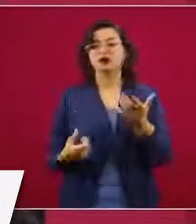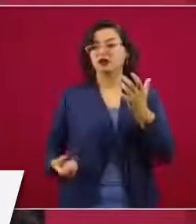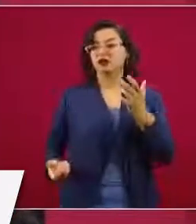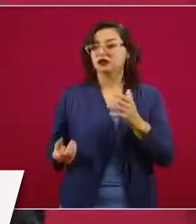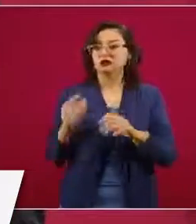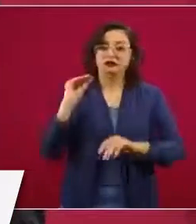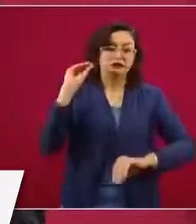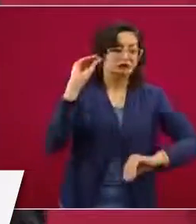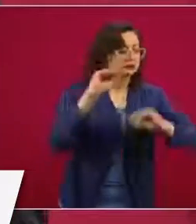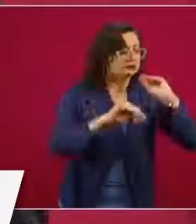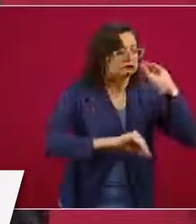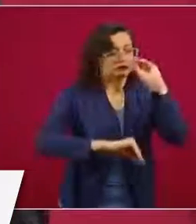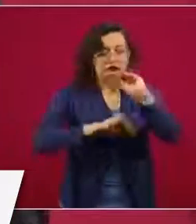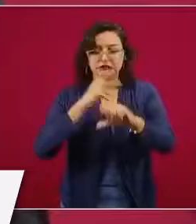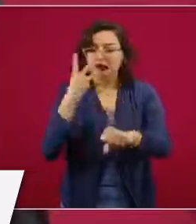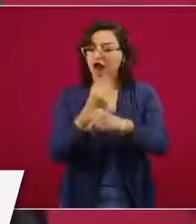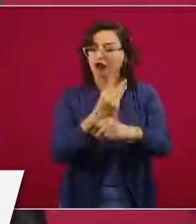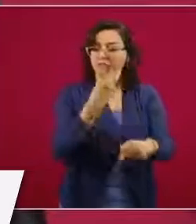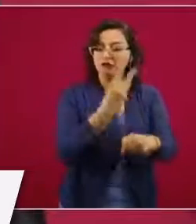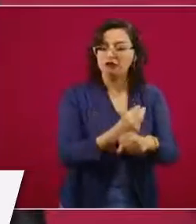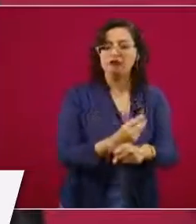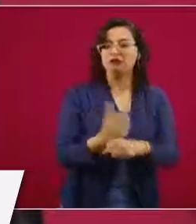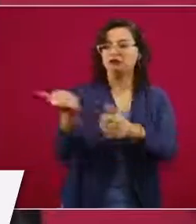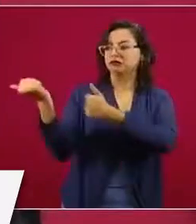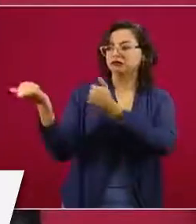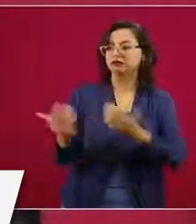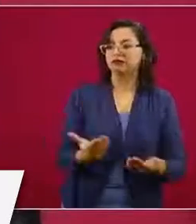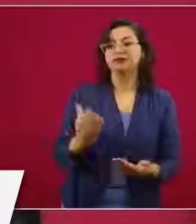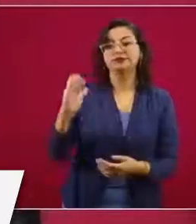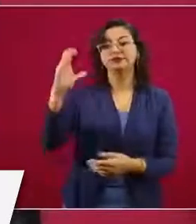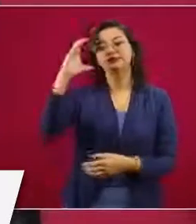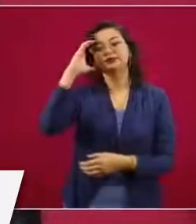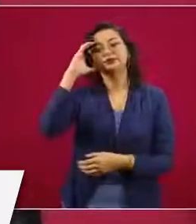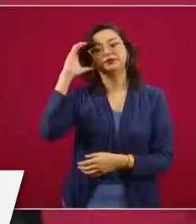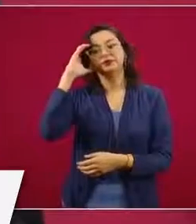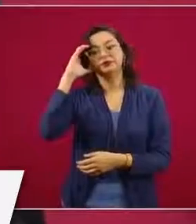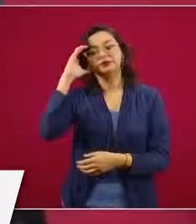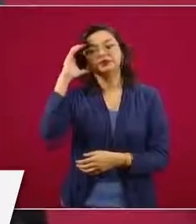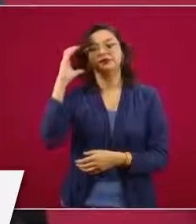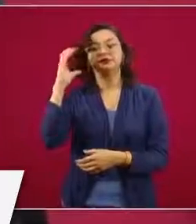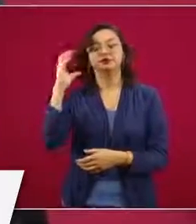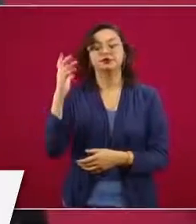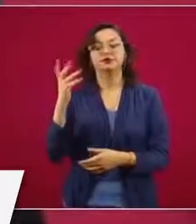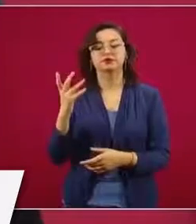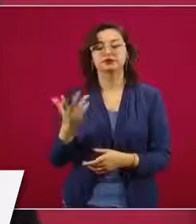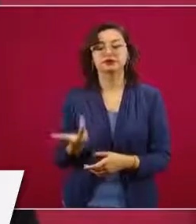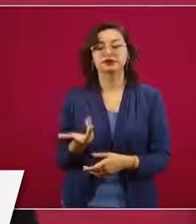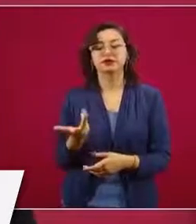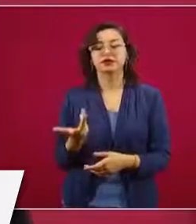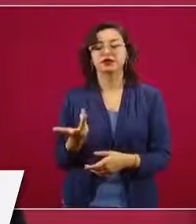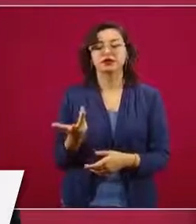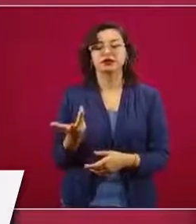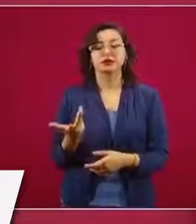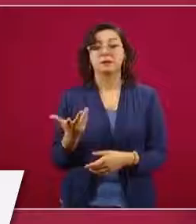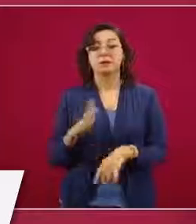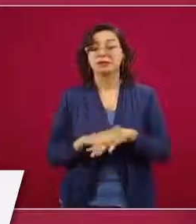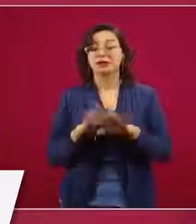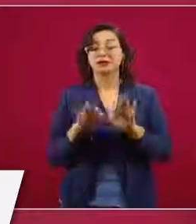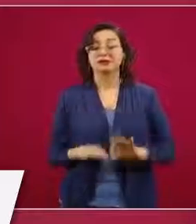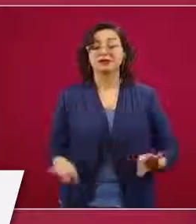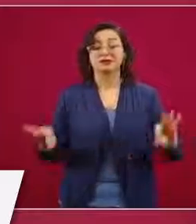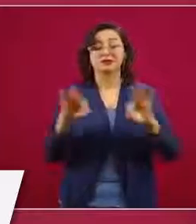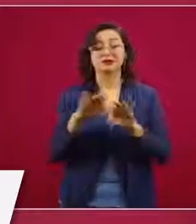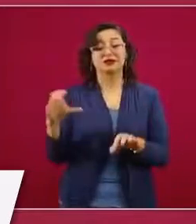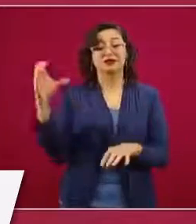de hospitalización, sobre todo camas para